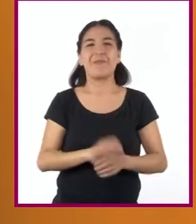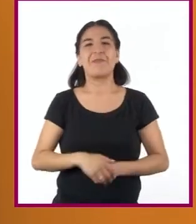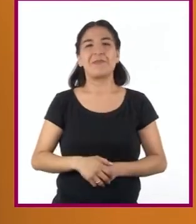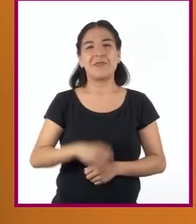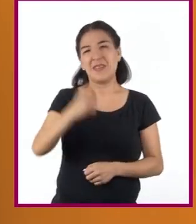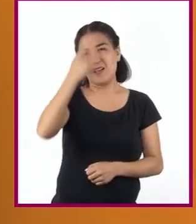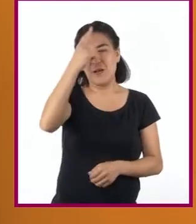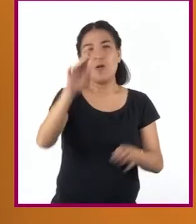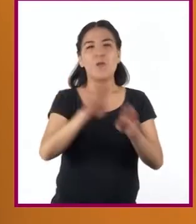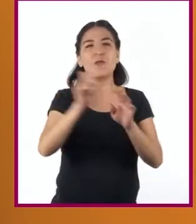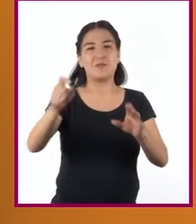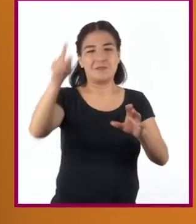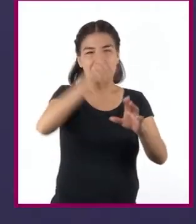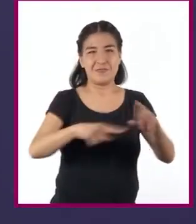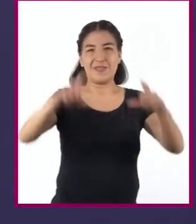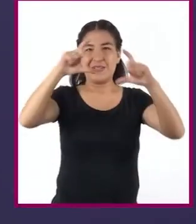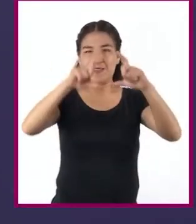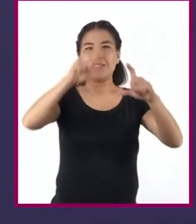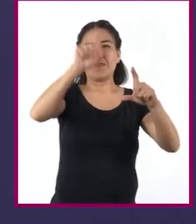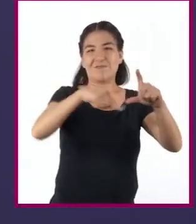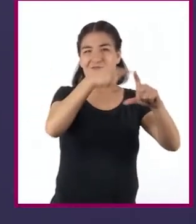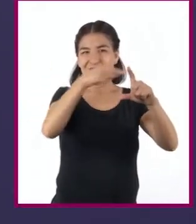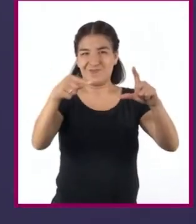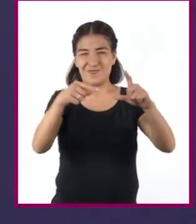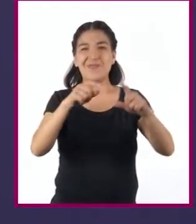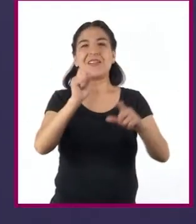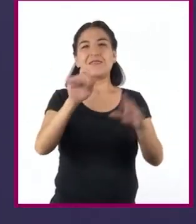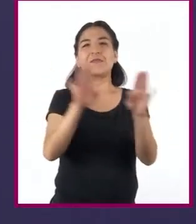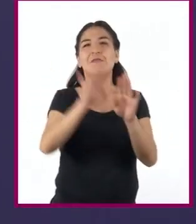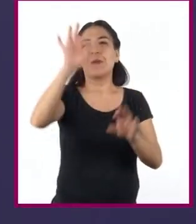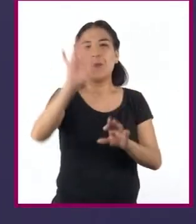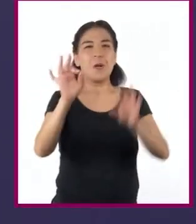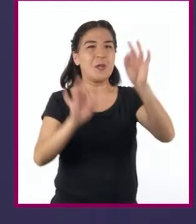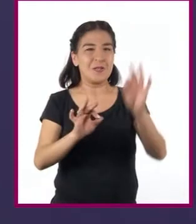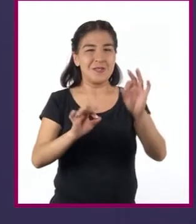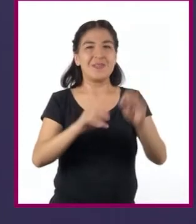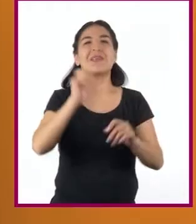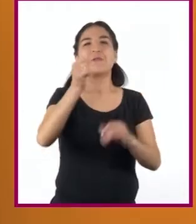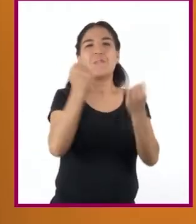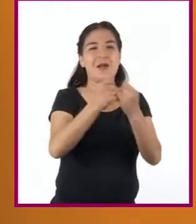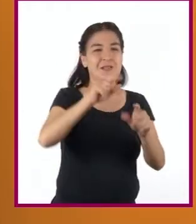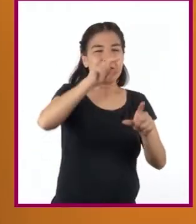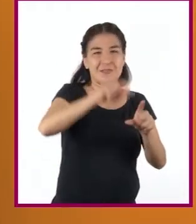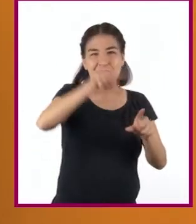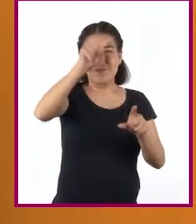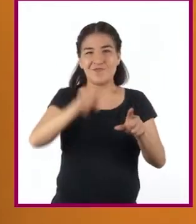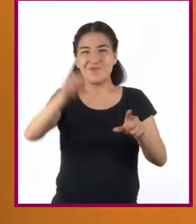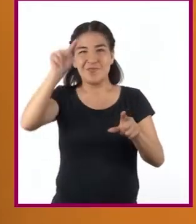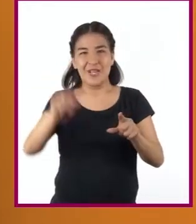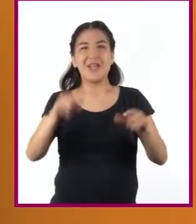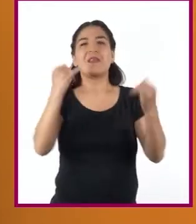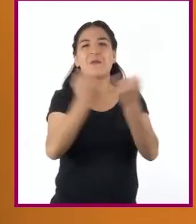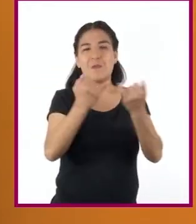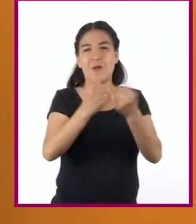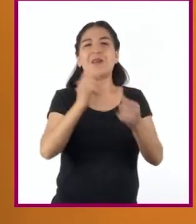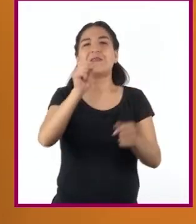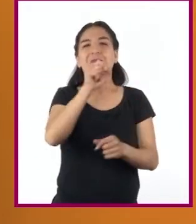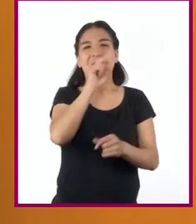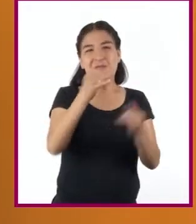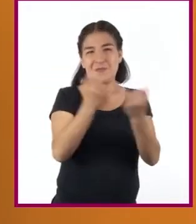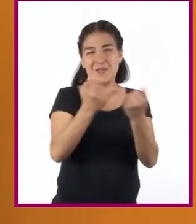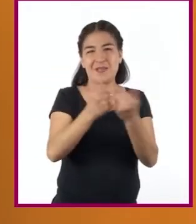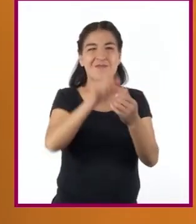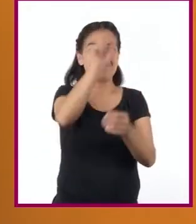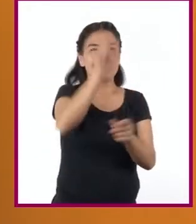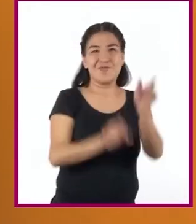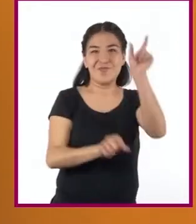gráficos circulares y de barras. La intención era que, a través de la agrupación ordenada de datos, como ocurre en las gráficas